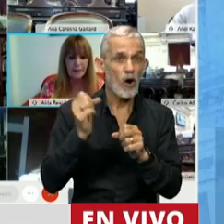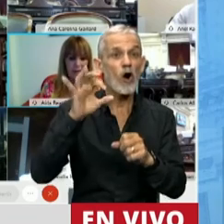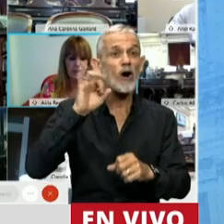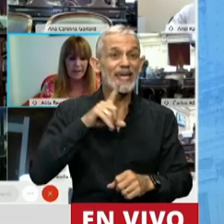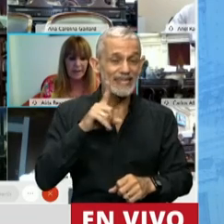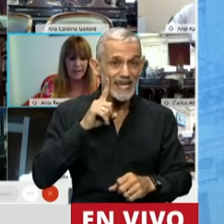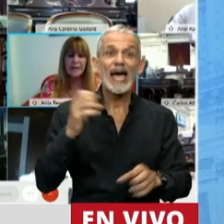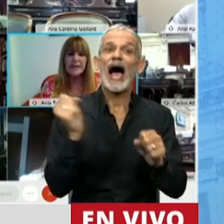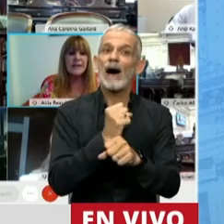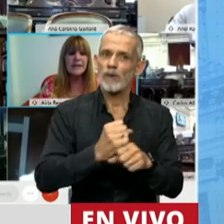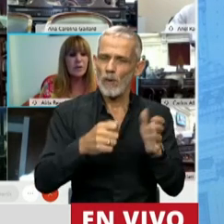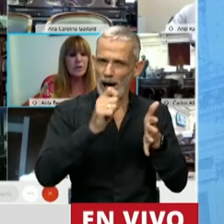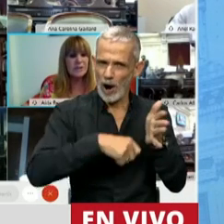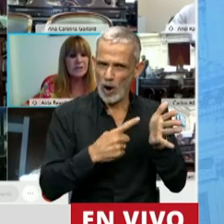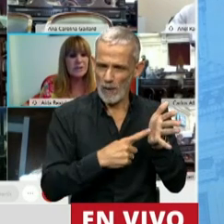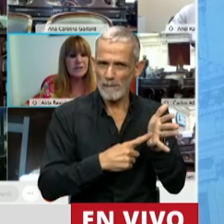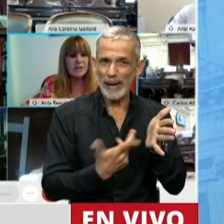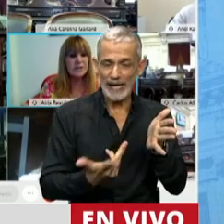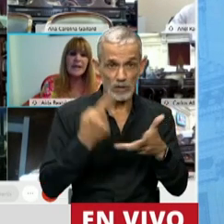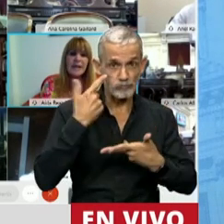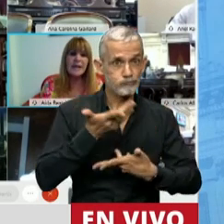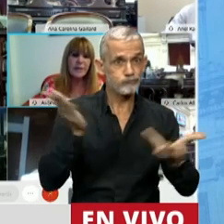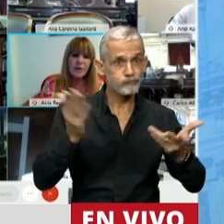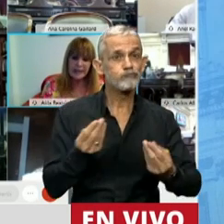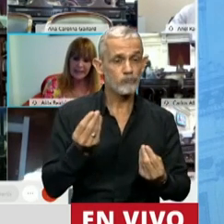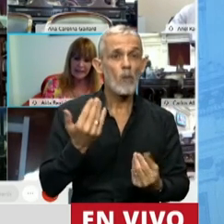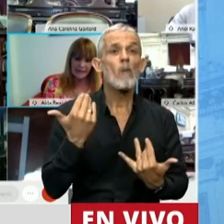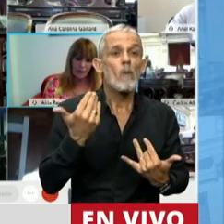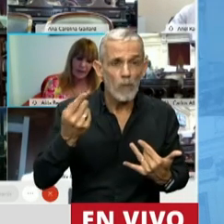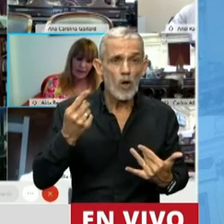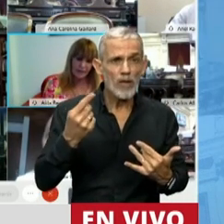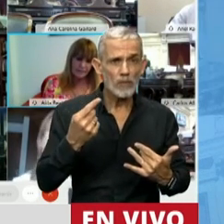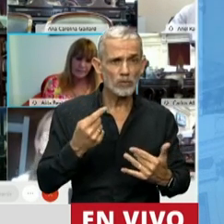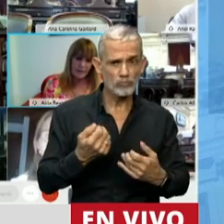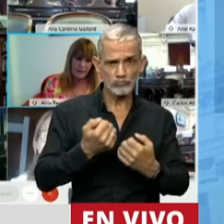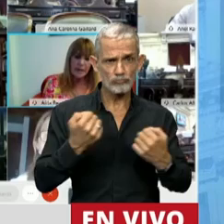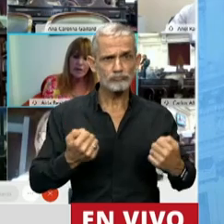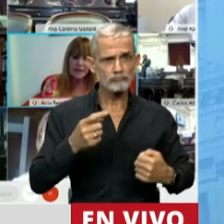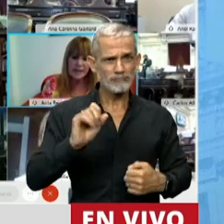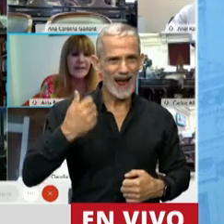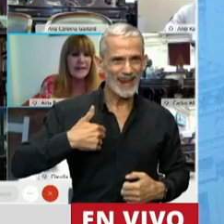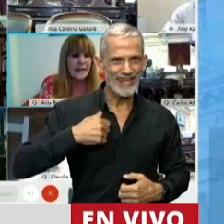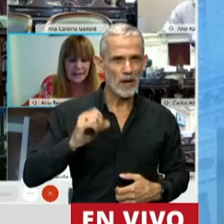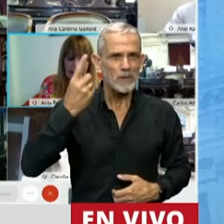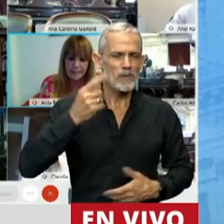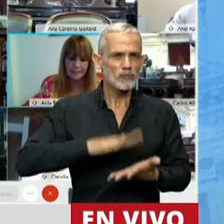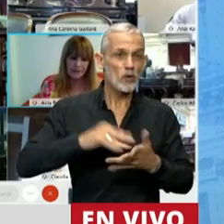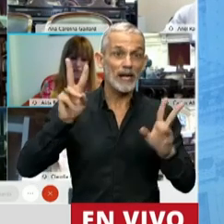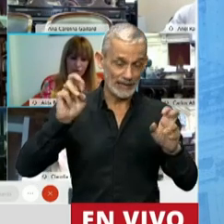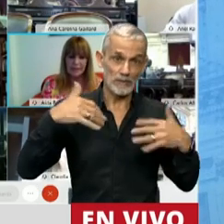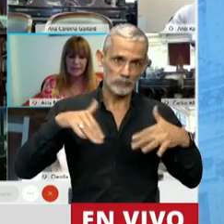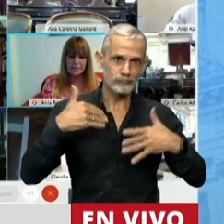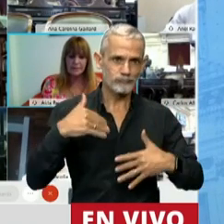este convenio. Demostrando así que podemos estar a la vanguardia con temas de gran